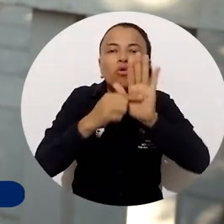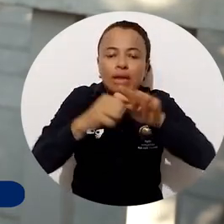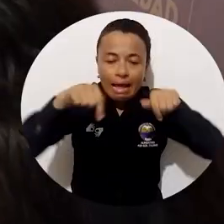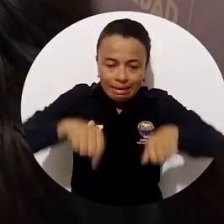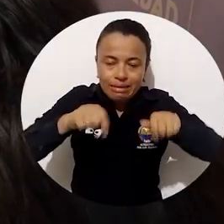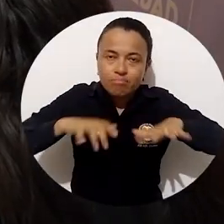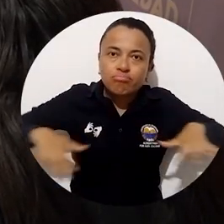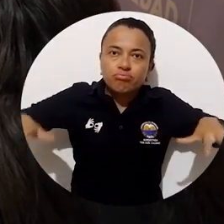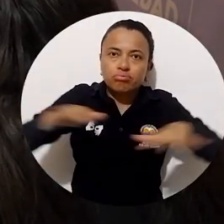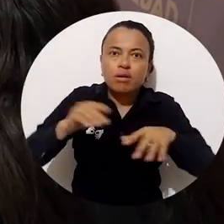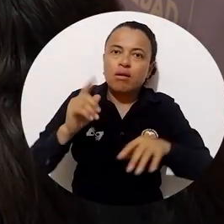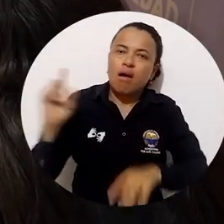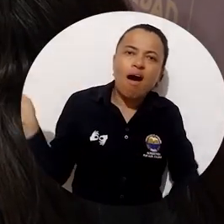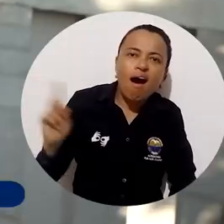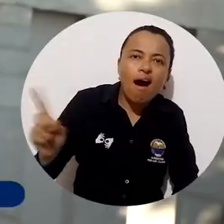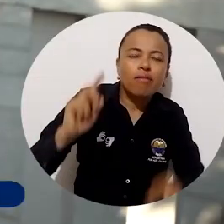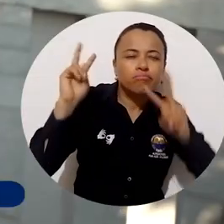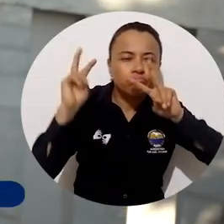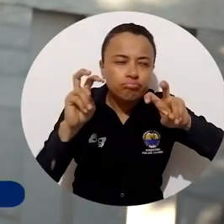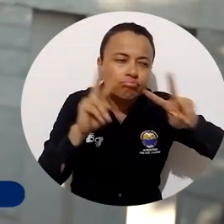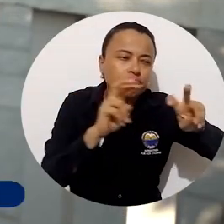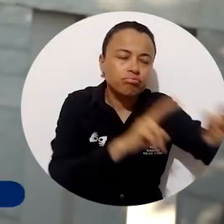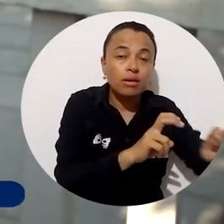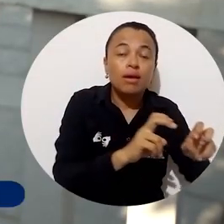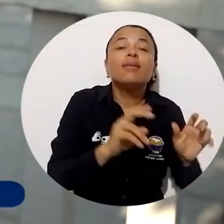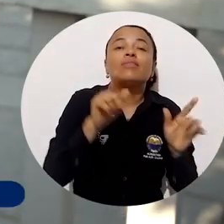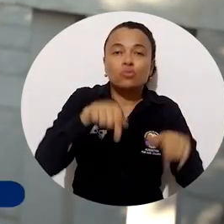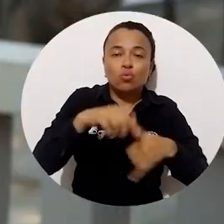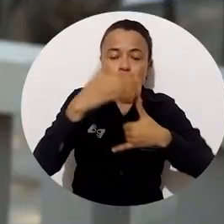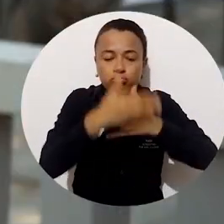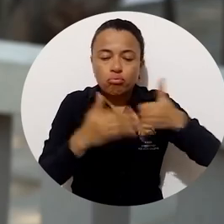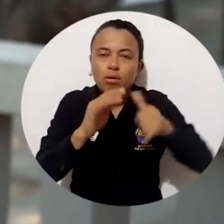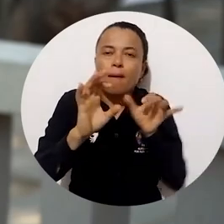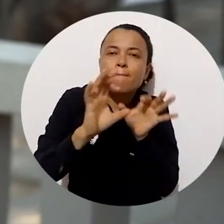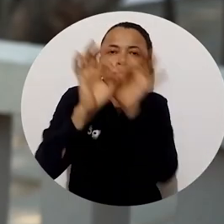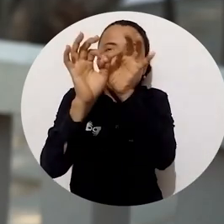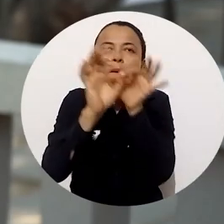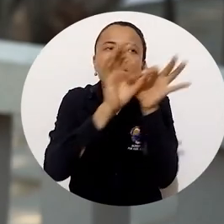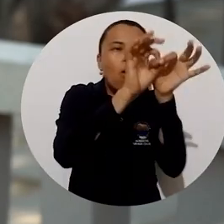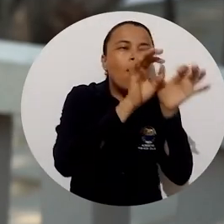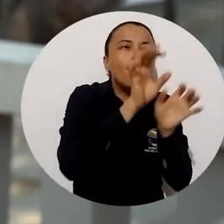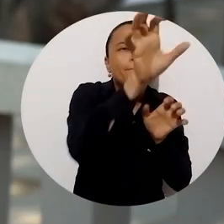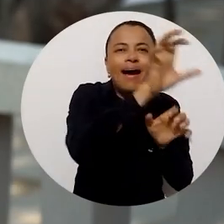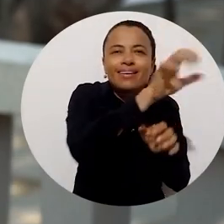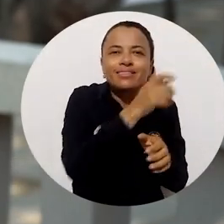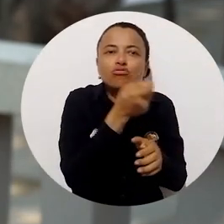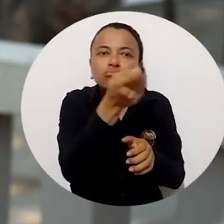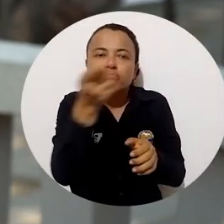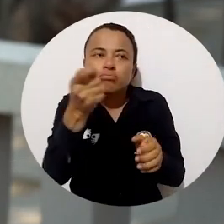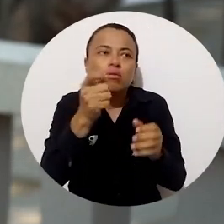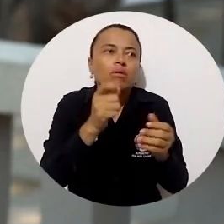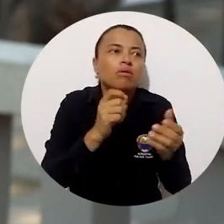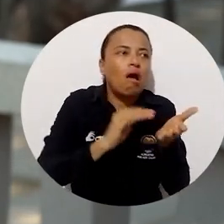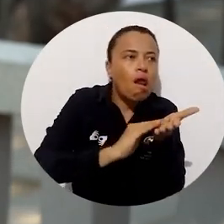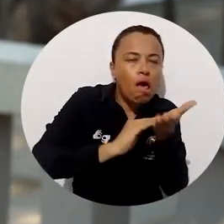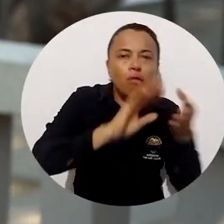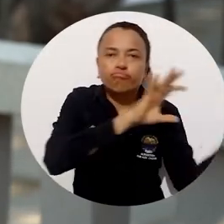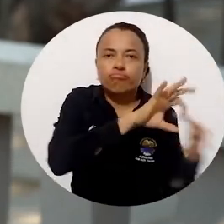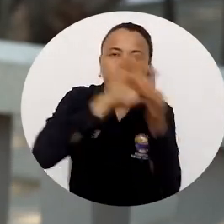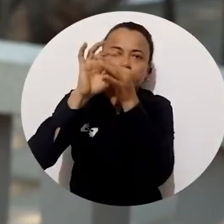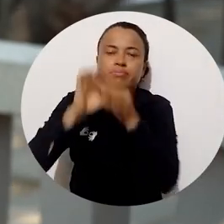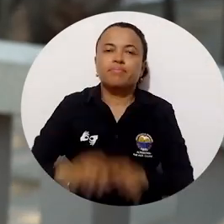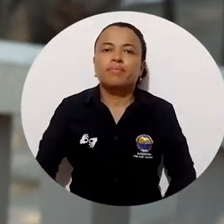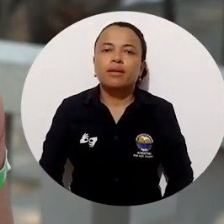de investigación y que además es articulado con países vecinos de la región fortalecer las prácticas de la antropología como fortalecer el gremio